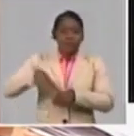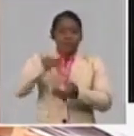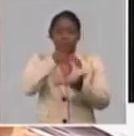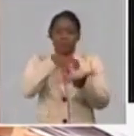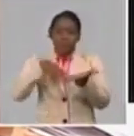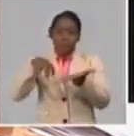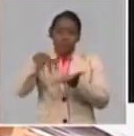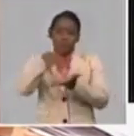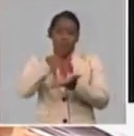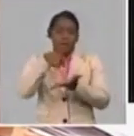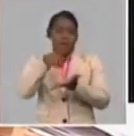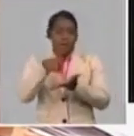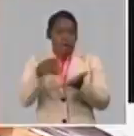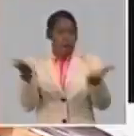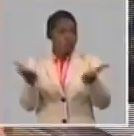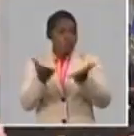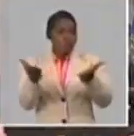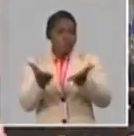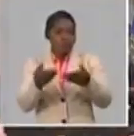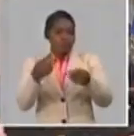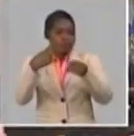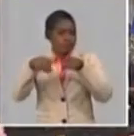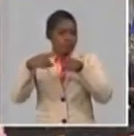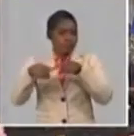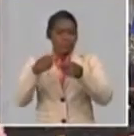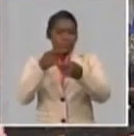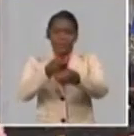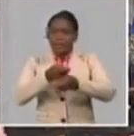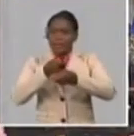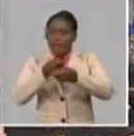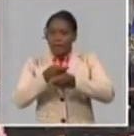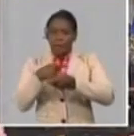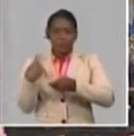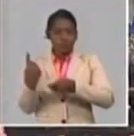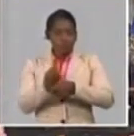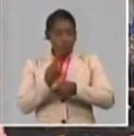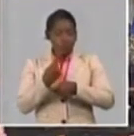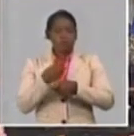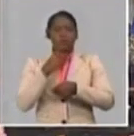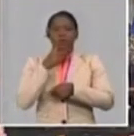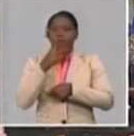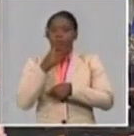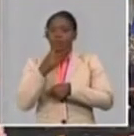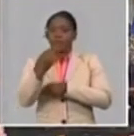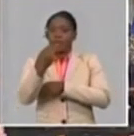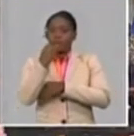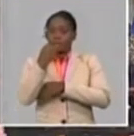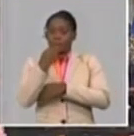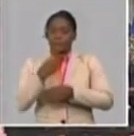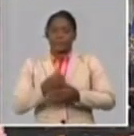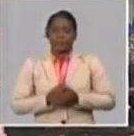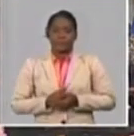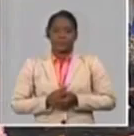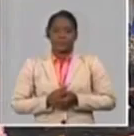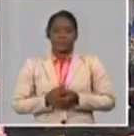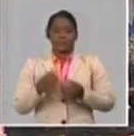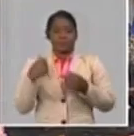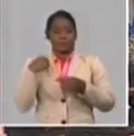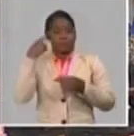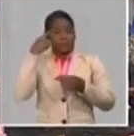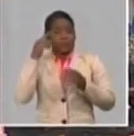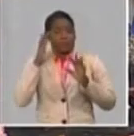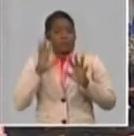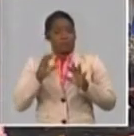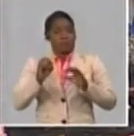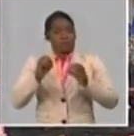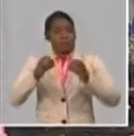vinculados a la producción primaria de productos agropecuarios y de alimentos. En mi opinión, una situación hoy